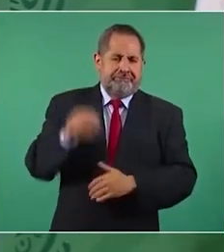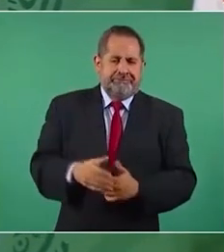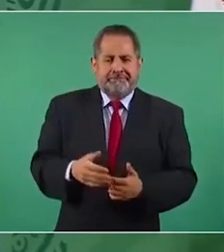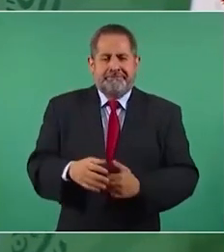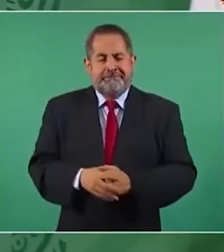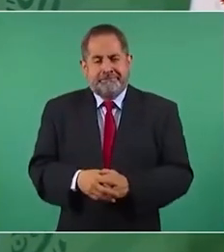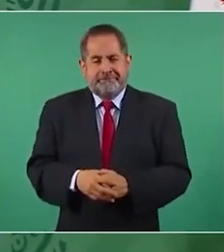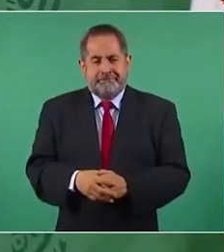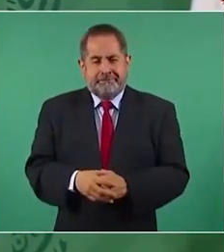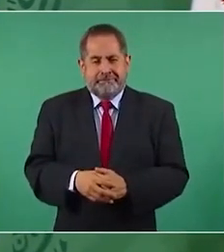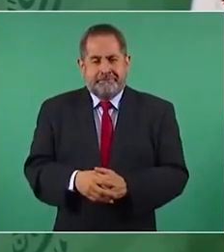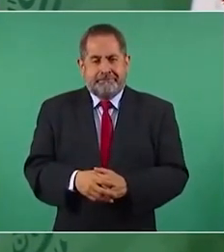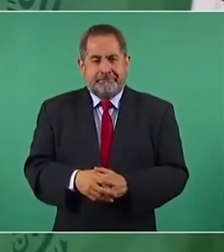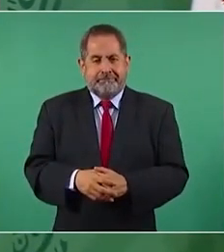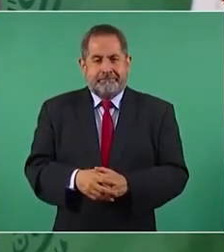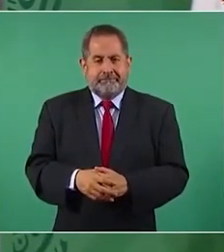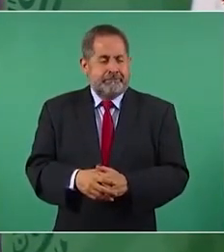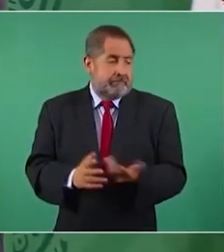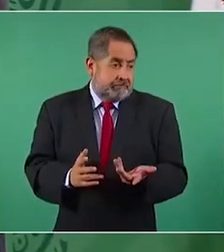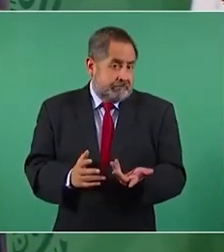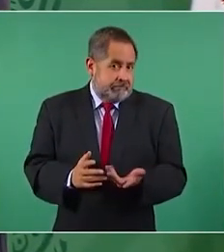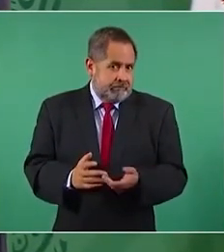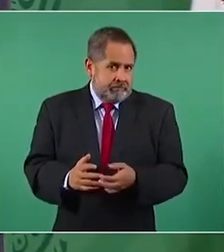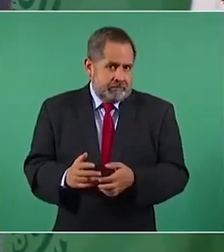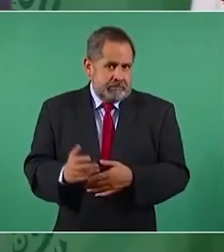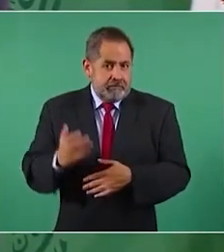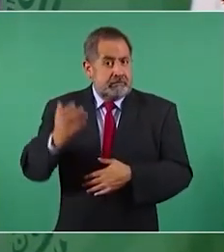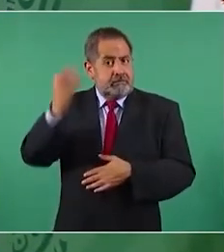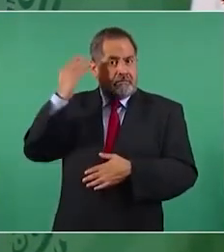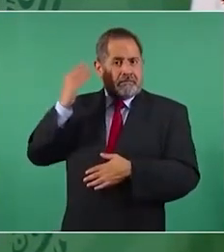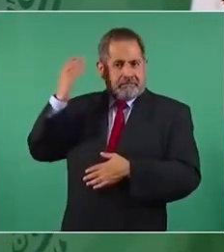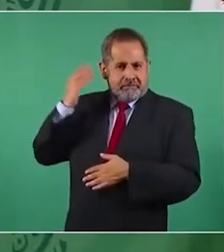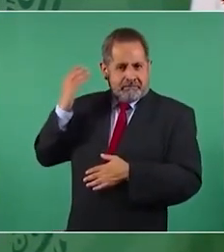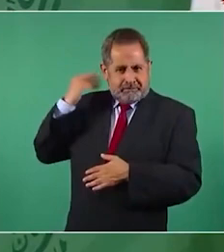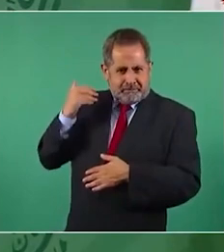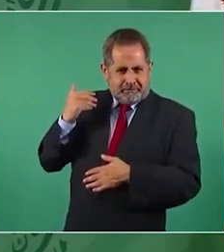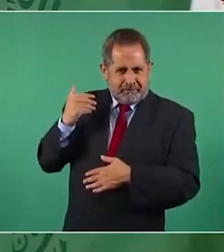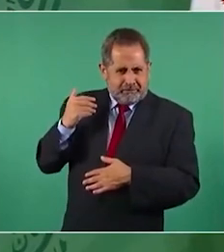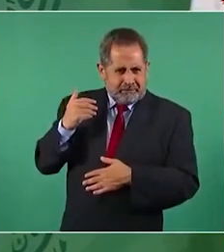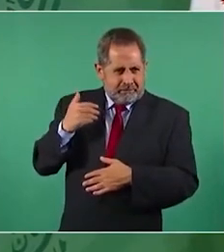pues ha habido otro que no obedezcan